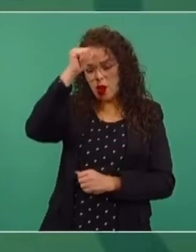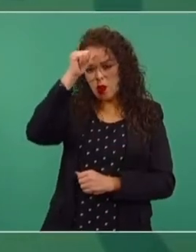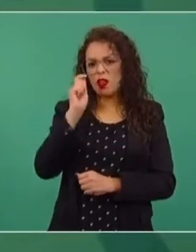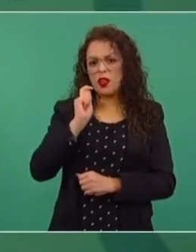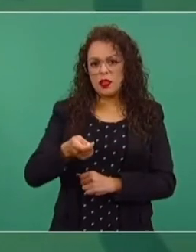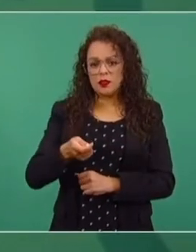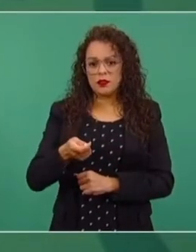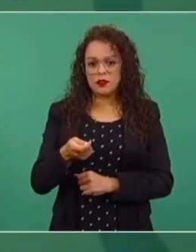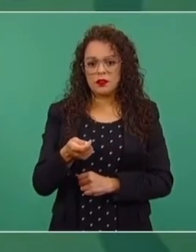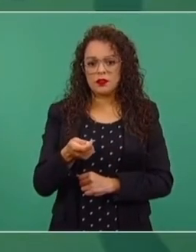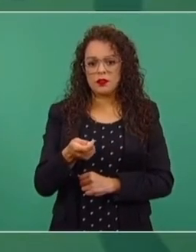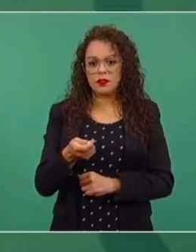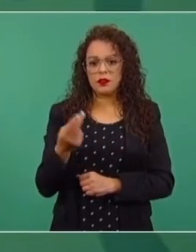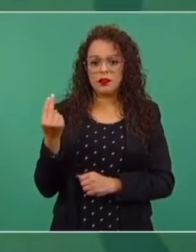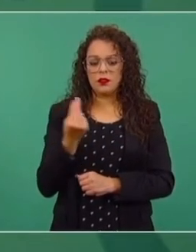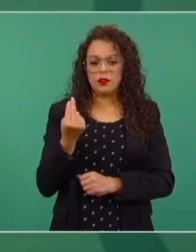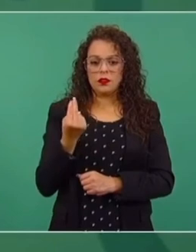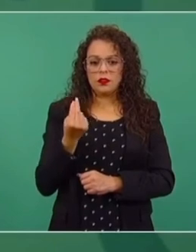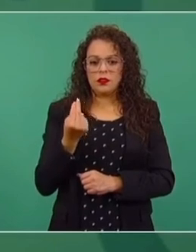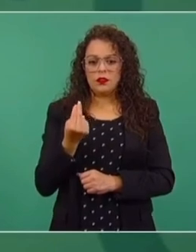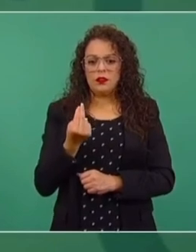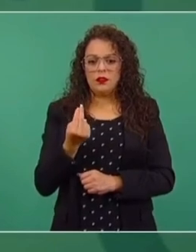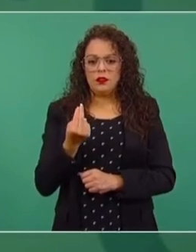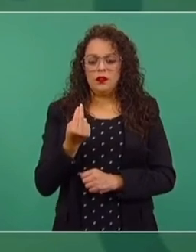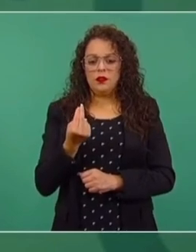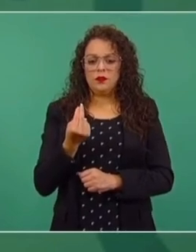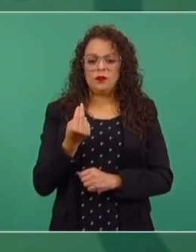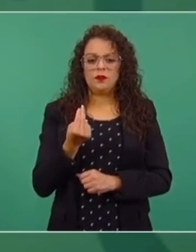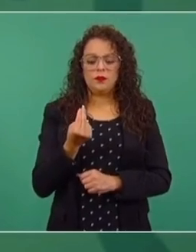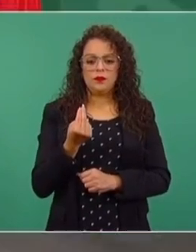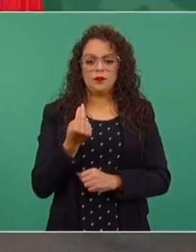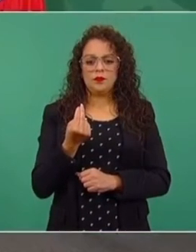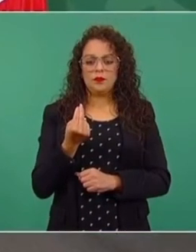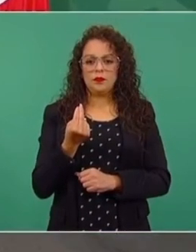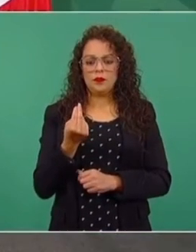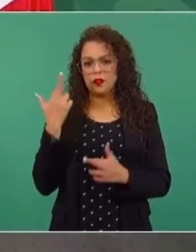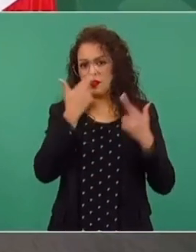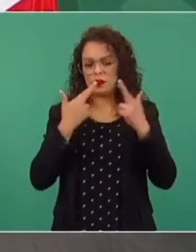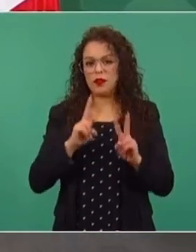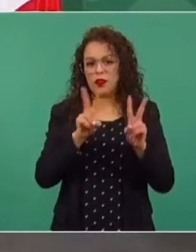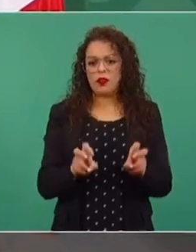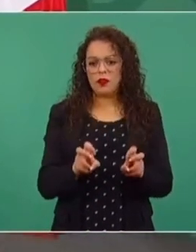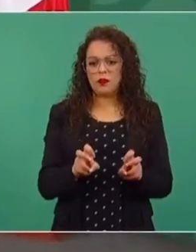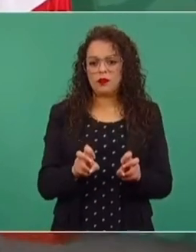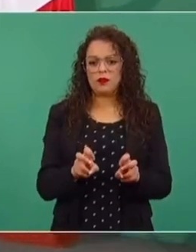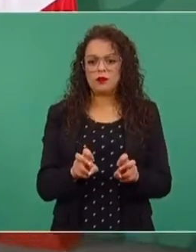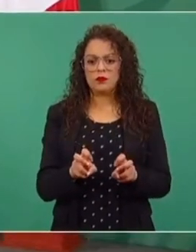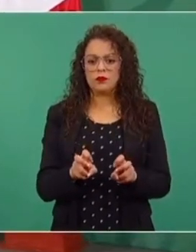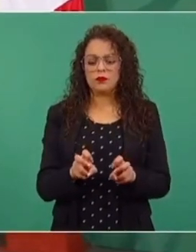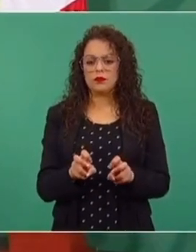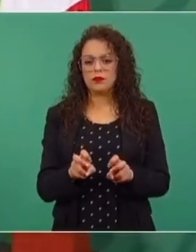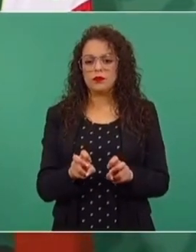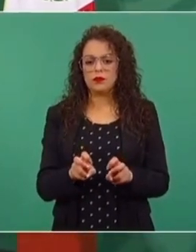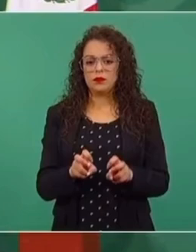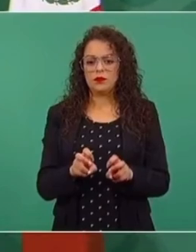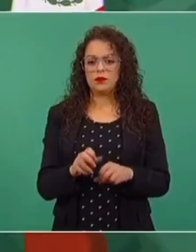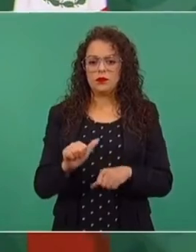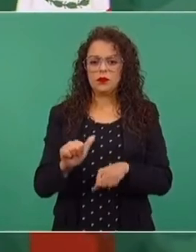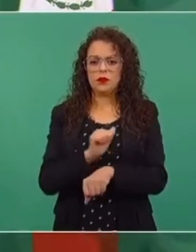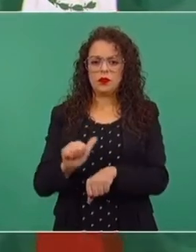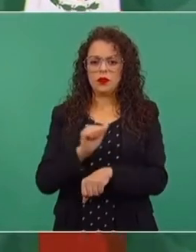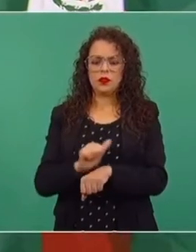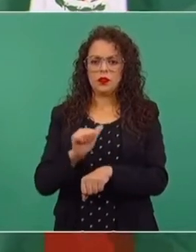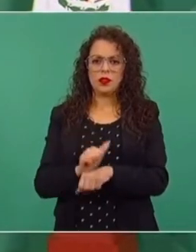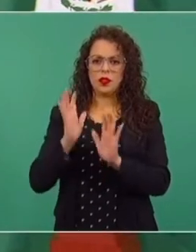los carros que ya están en México,